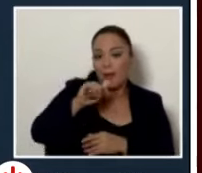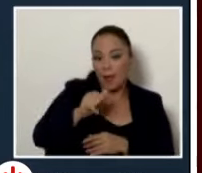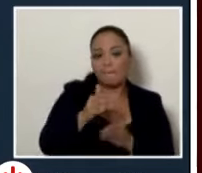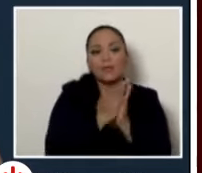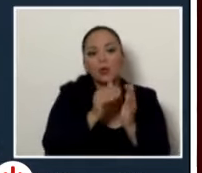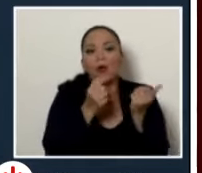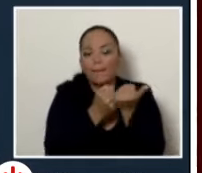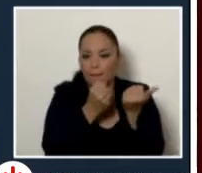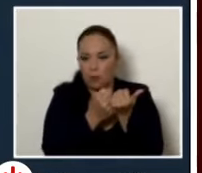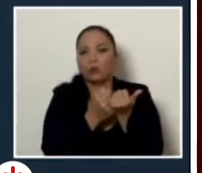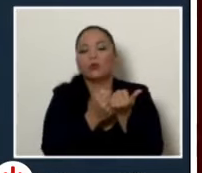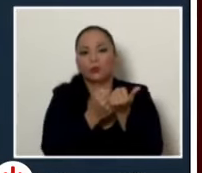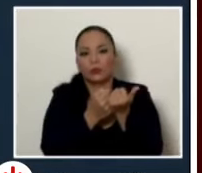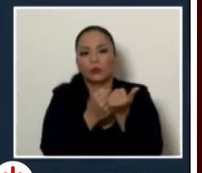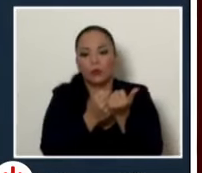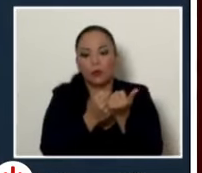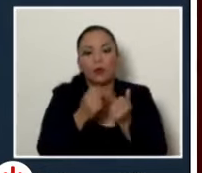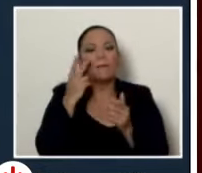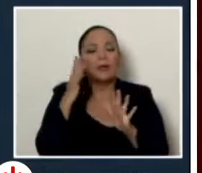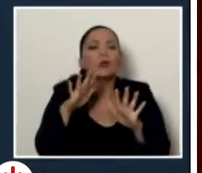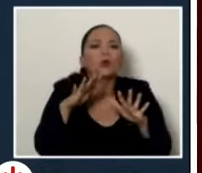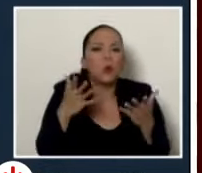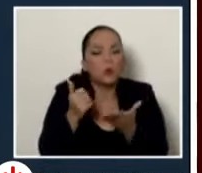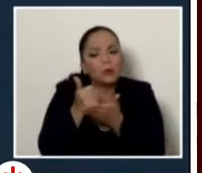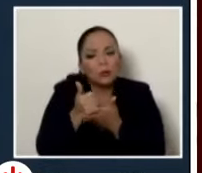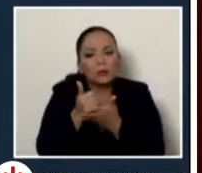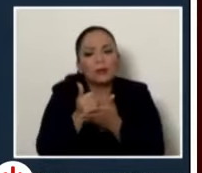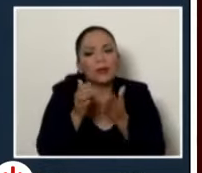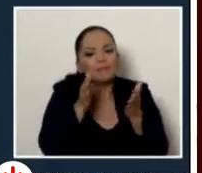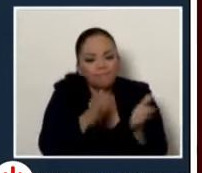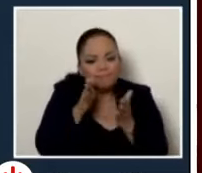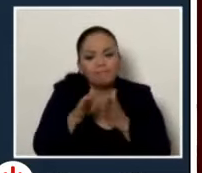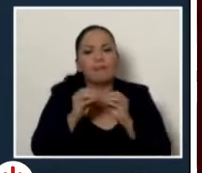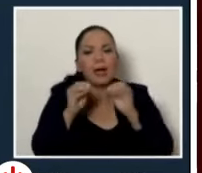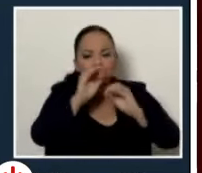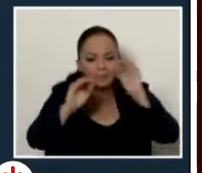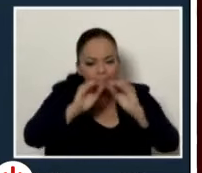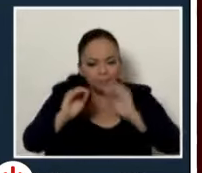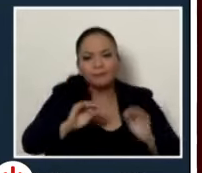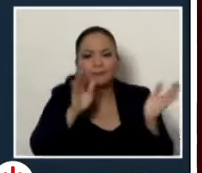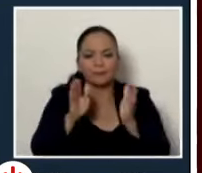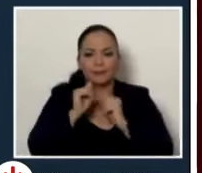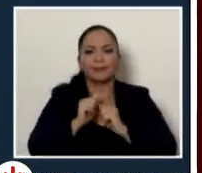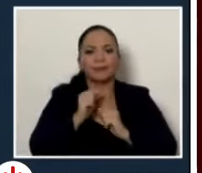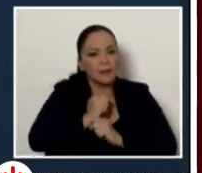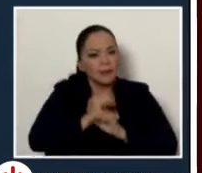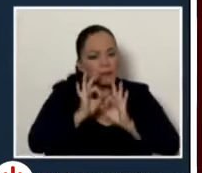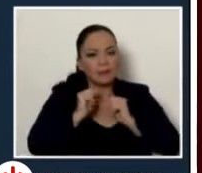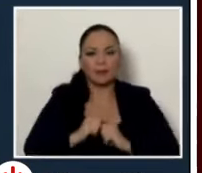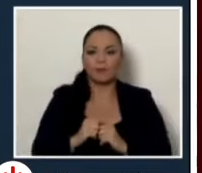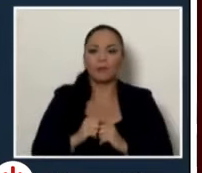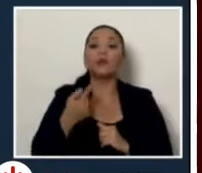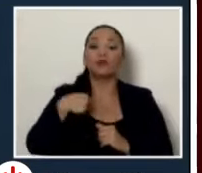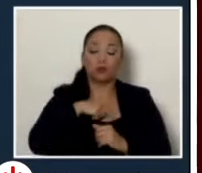pudiera actualizar los procedimientos de la AIA y hacerlos más eficientes. Fue cuando nos metimos a darle ese